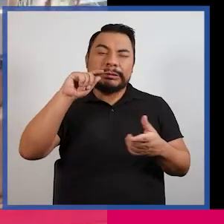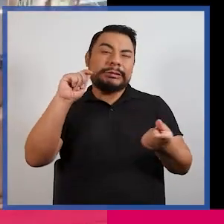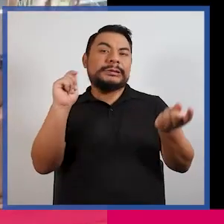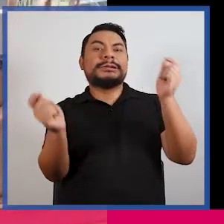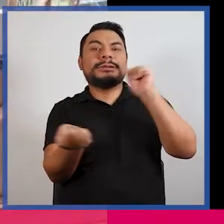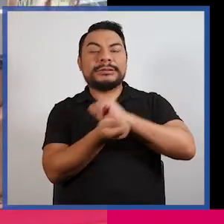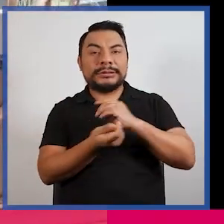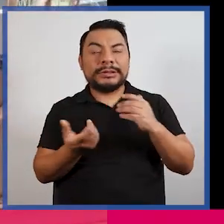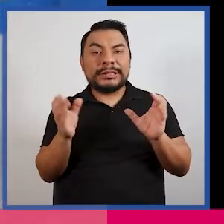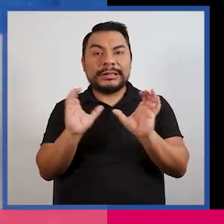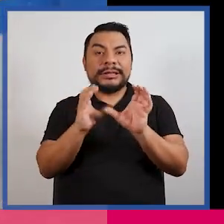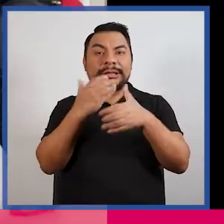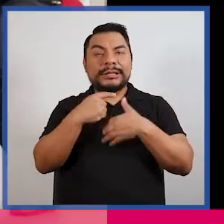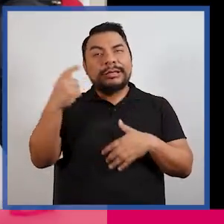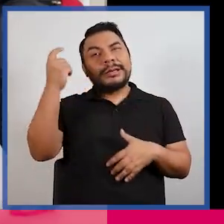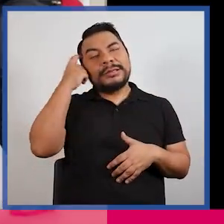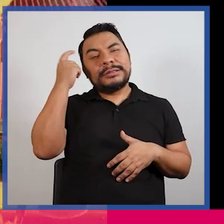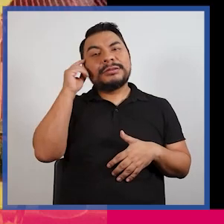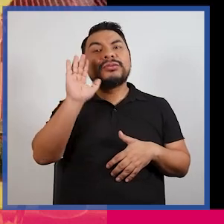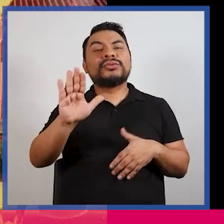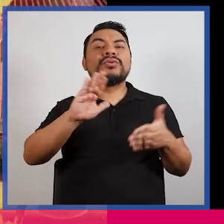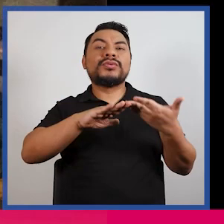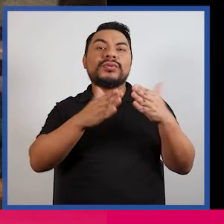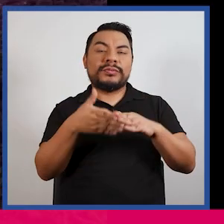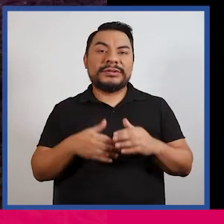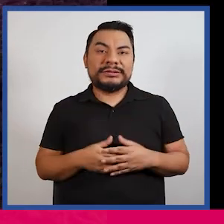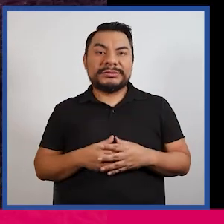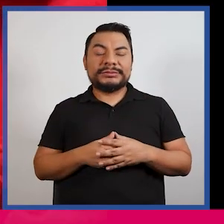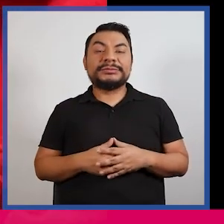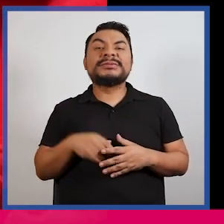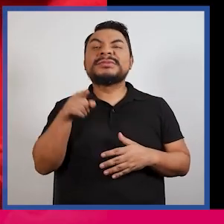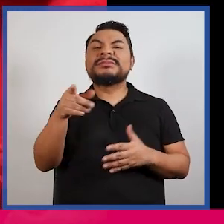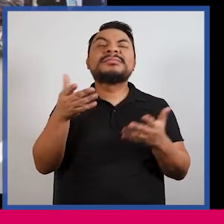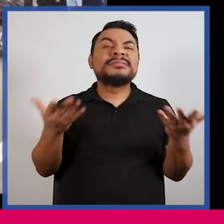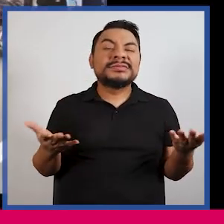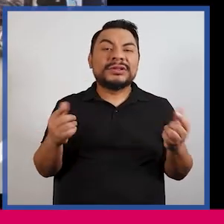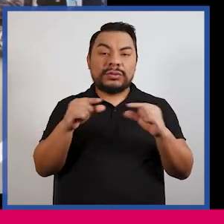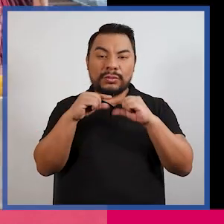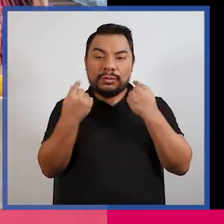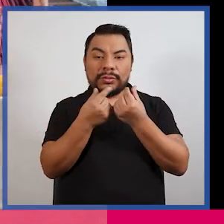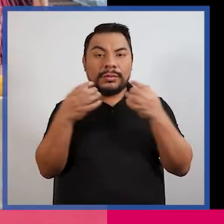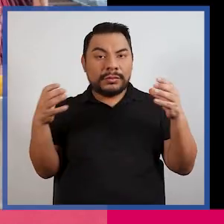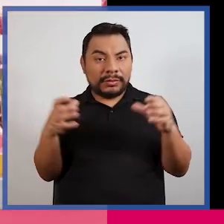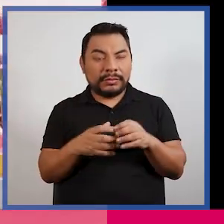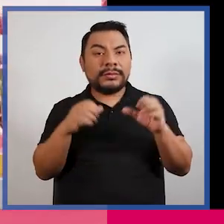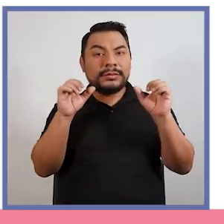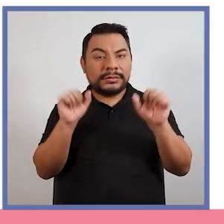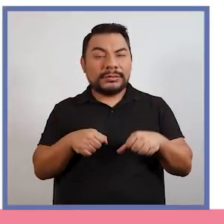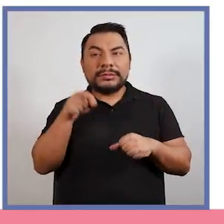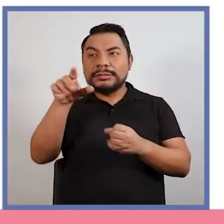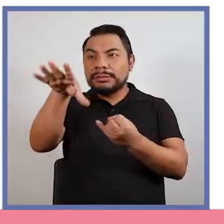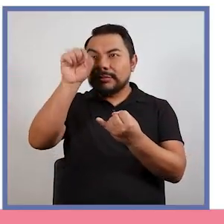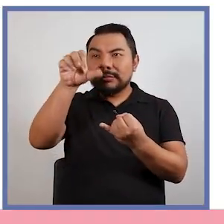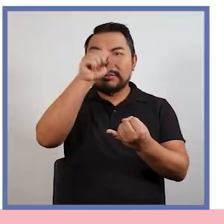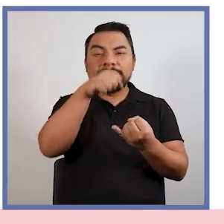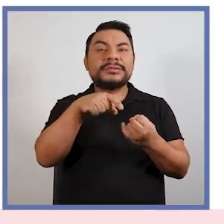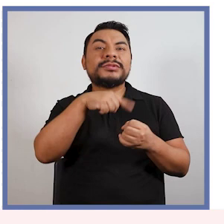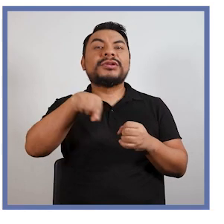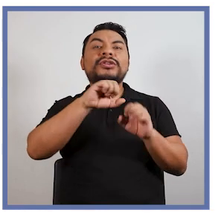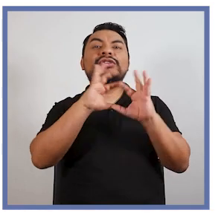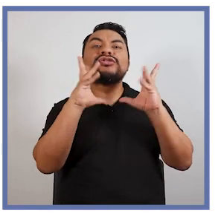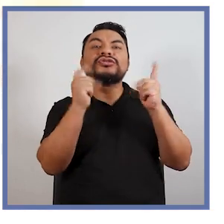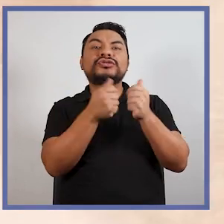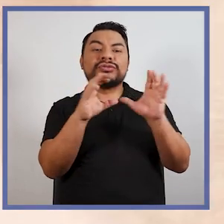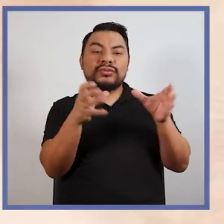impactar y crear conciencia en su comunidad. Se trata de agrupaciones que fueron mapeadas por la